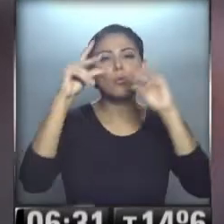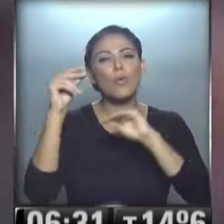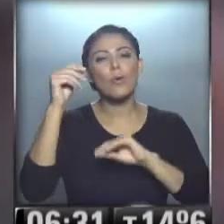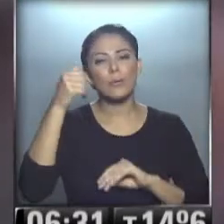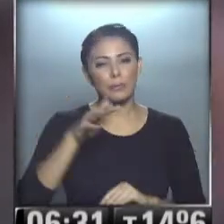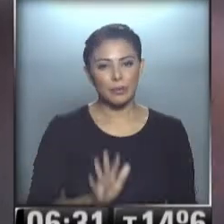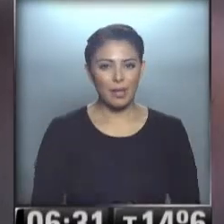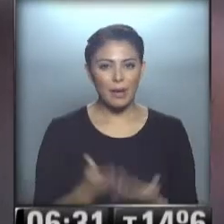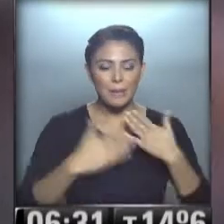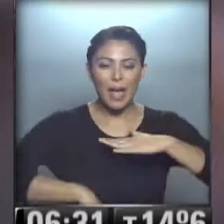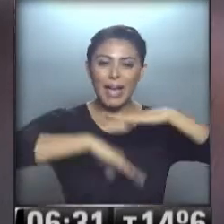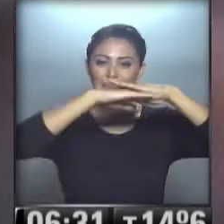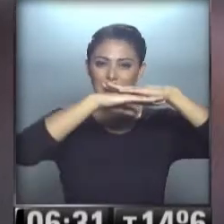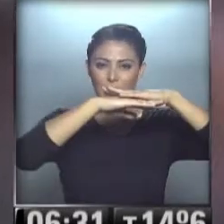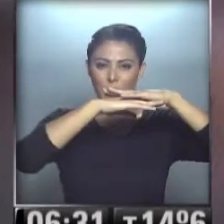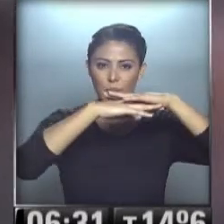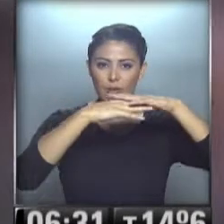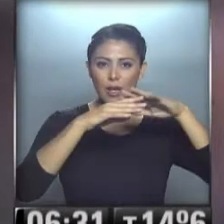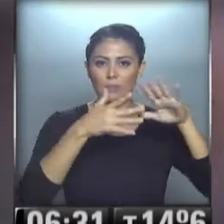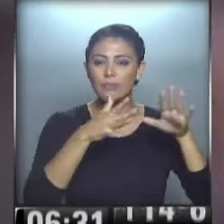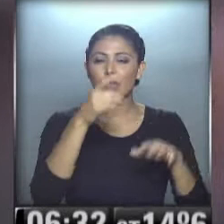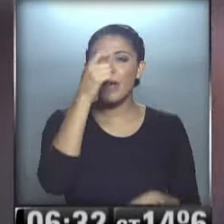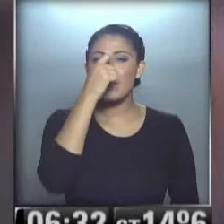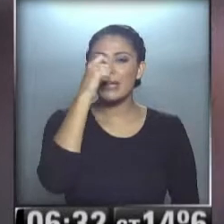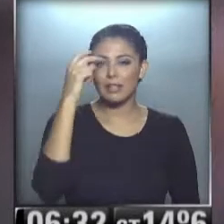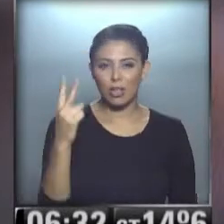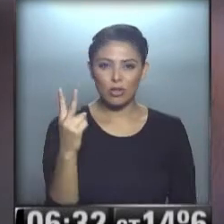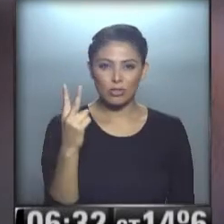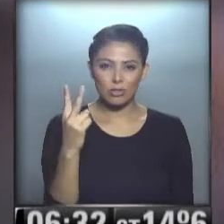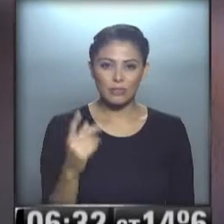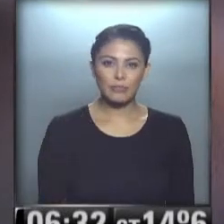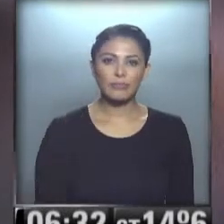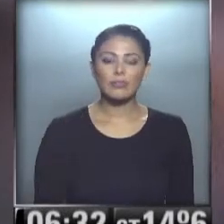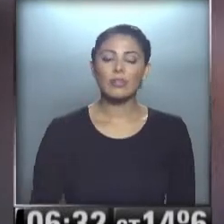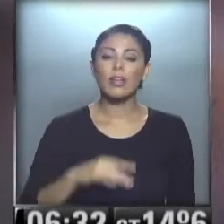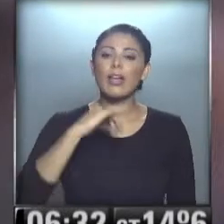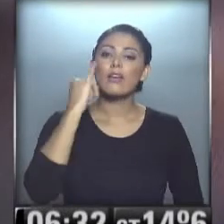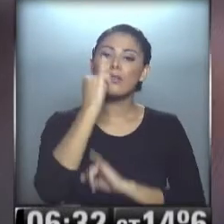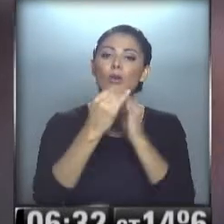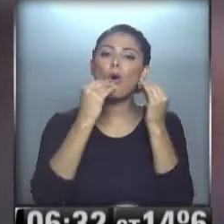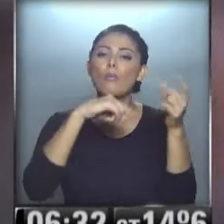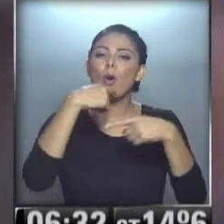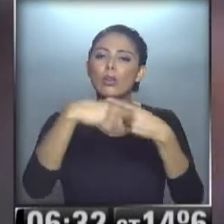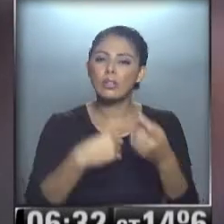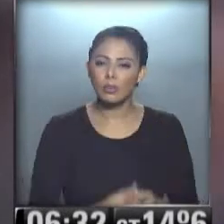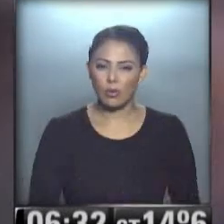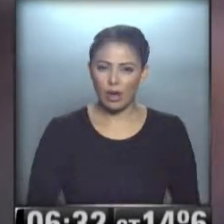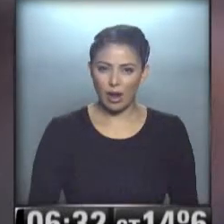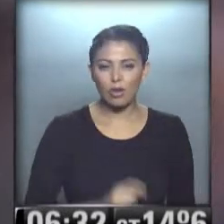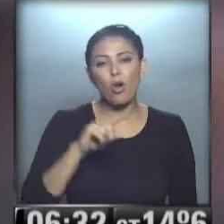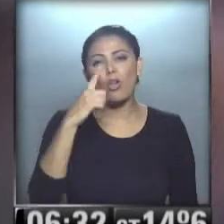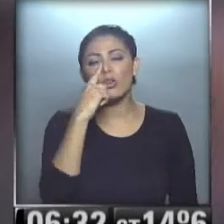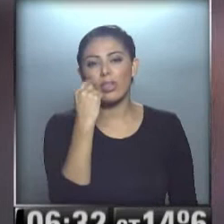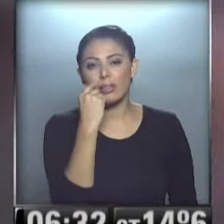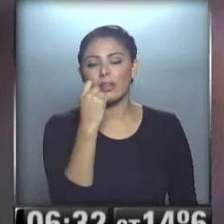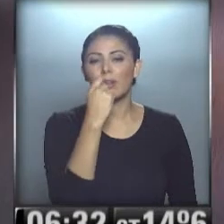nublado... ...la máxima estimada, unos 22 graditos... ...el extendido, los próximos